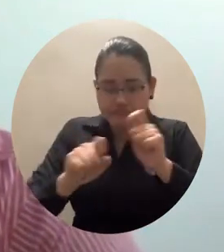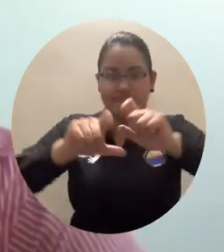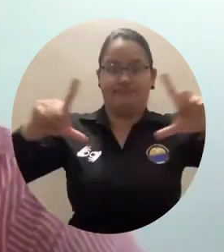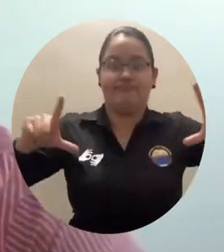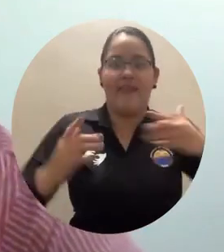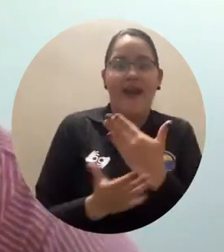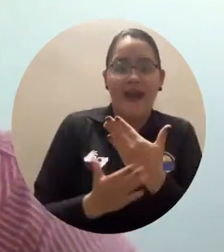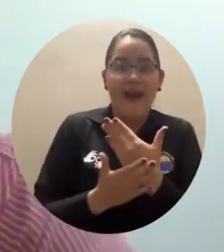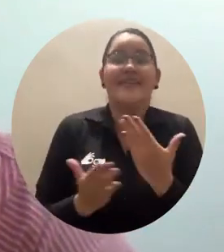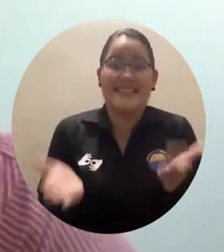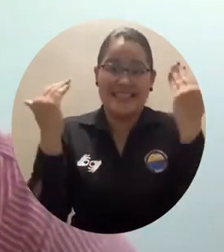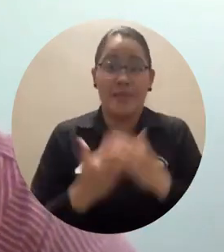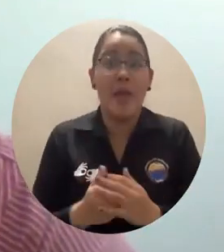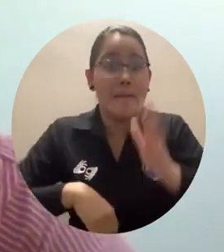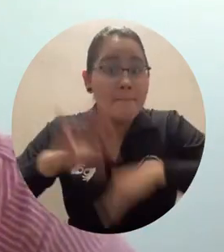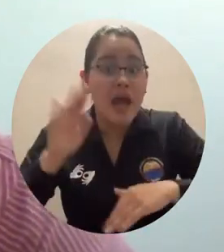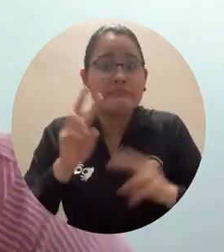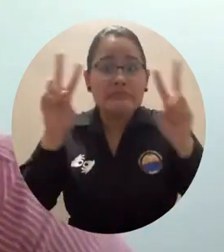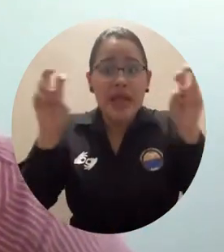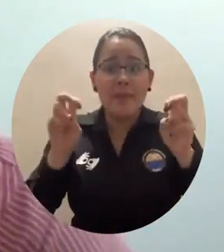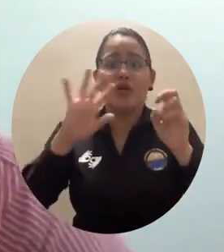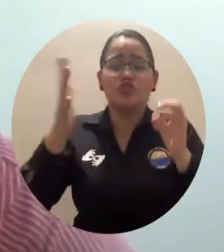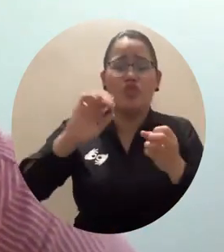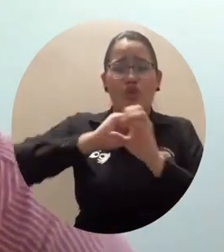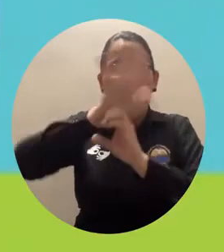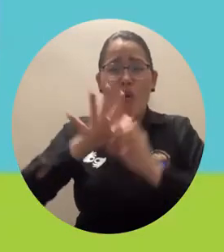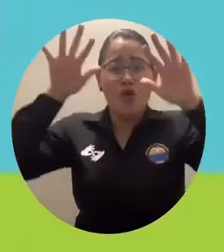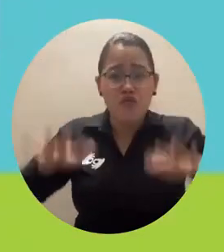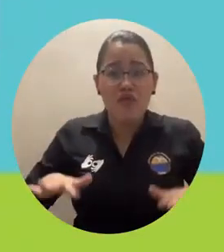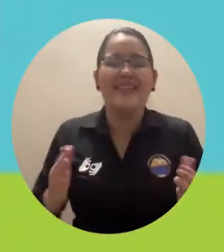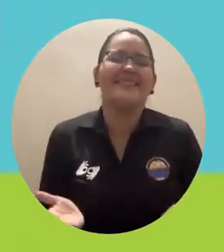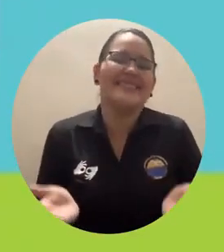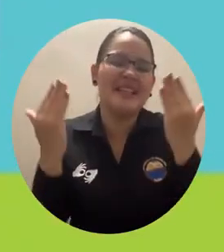es que es una aplicación que va a quedar para la universidad